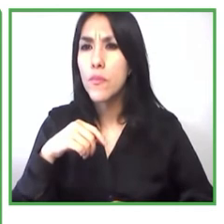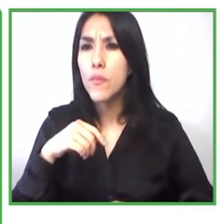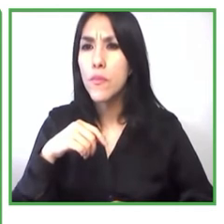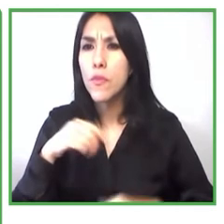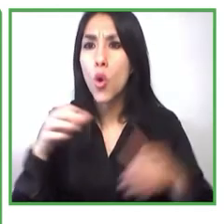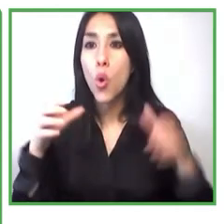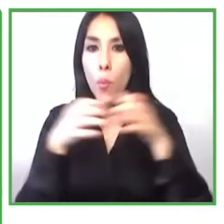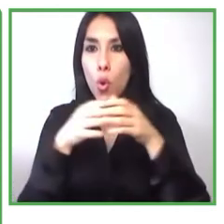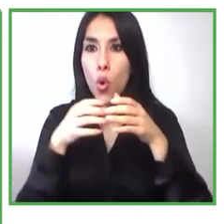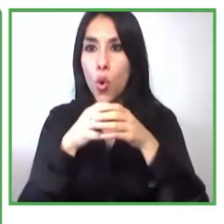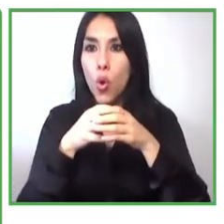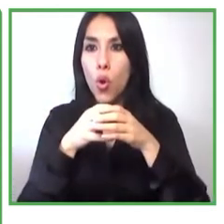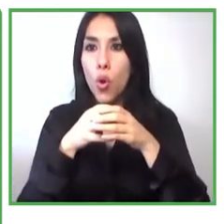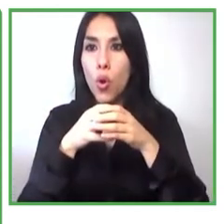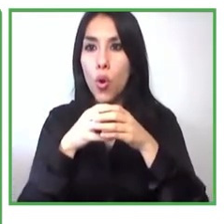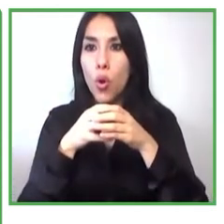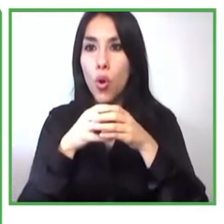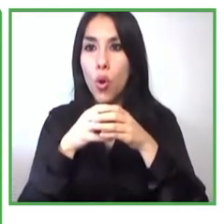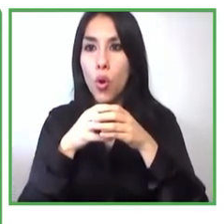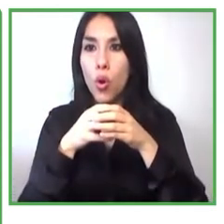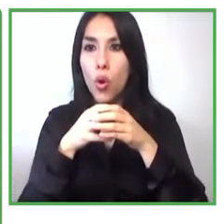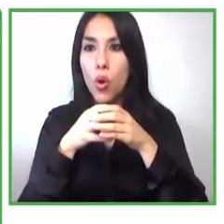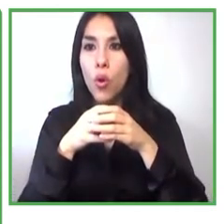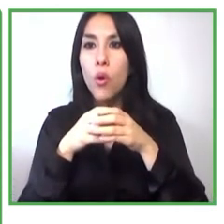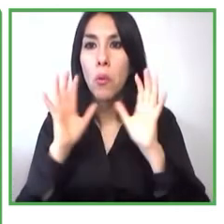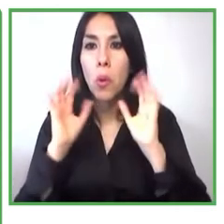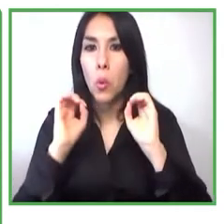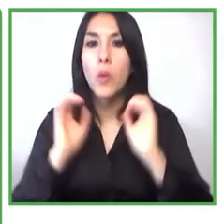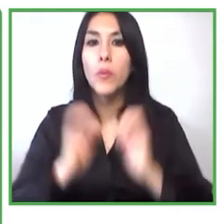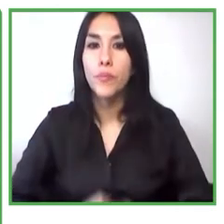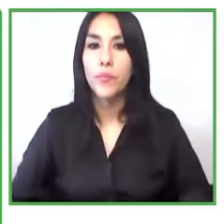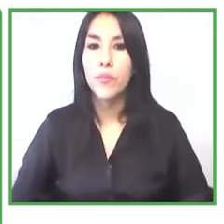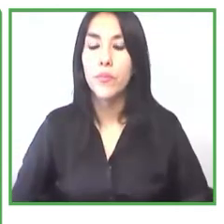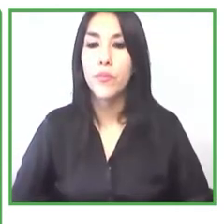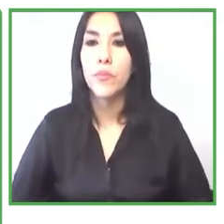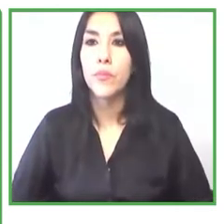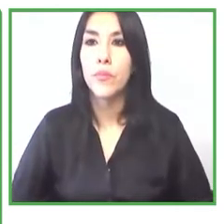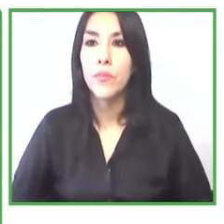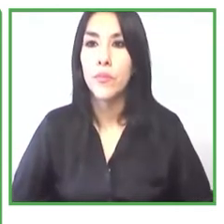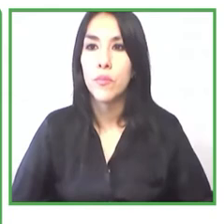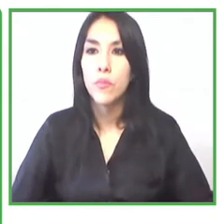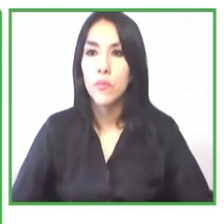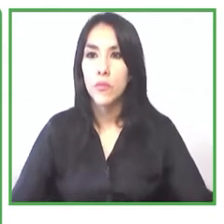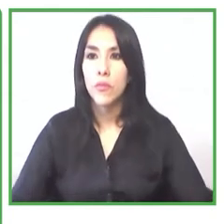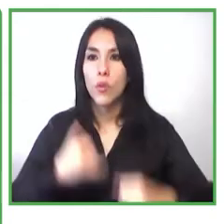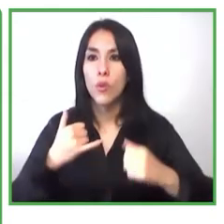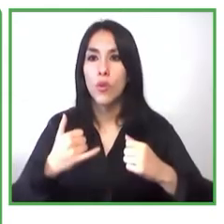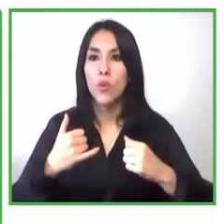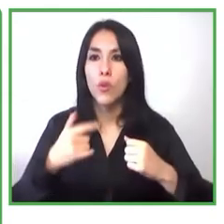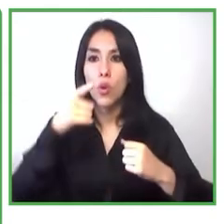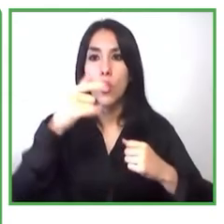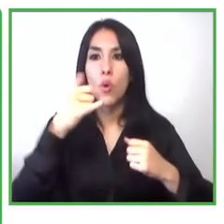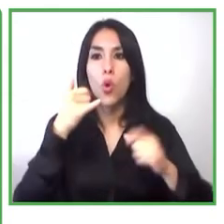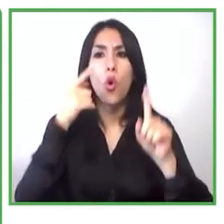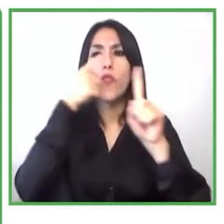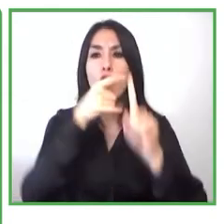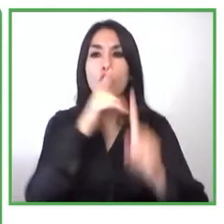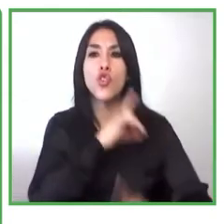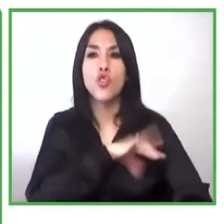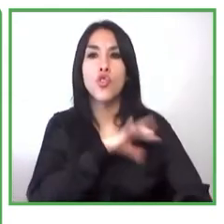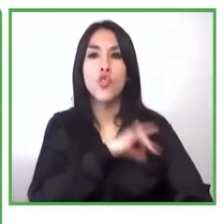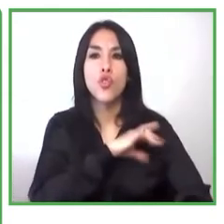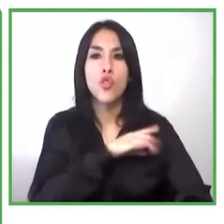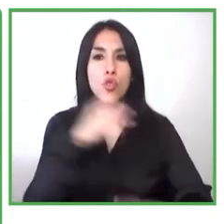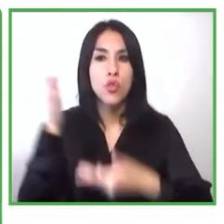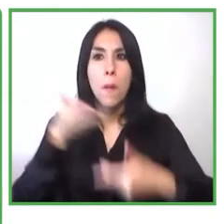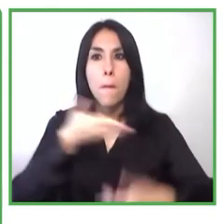busca contribuir al desarrollo y transformación de las personas mejorando su oportunidad y su calidad de vida impulsándolos a emprender y alcanzar sus sueños